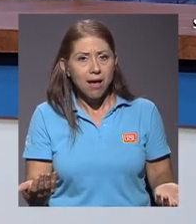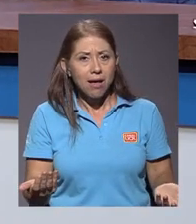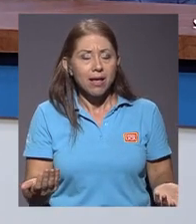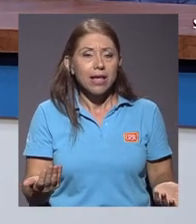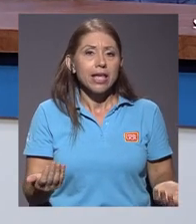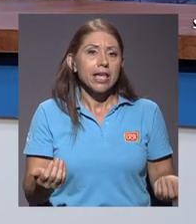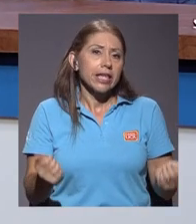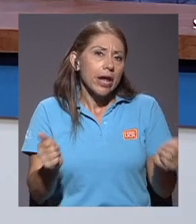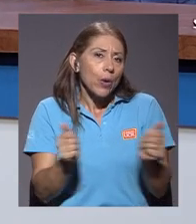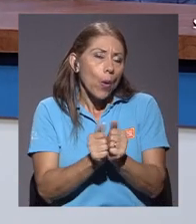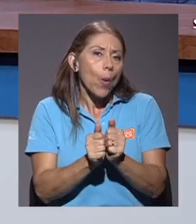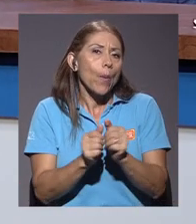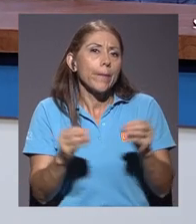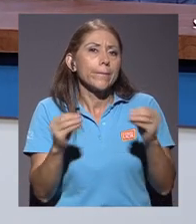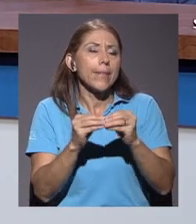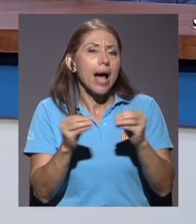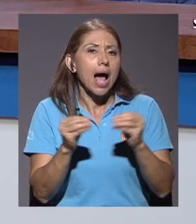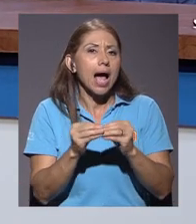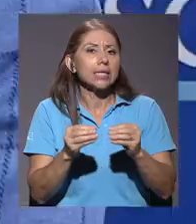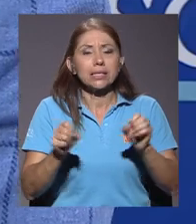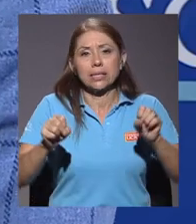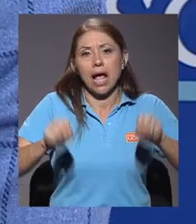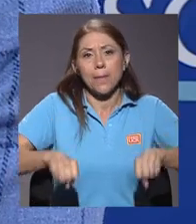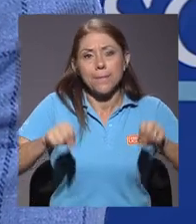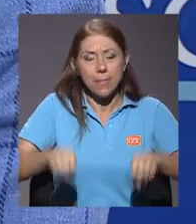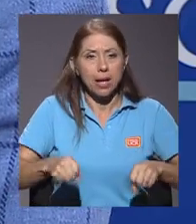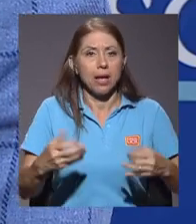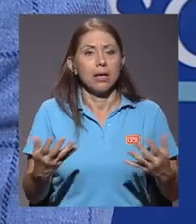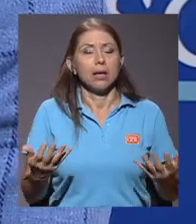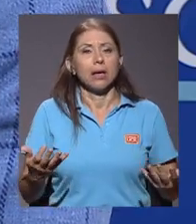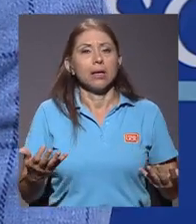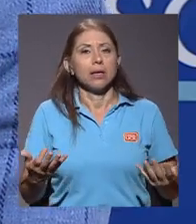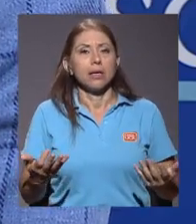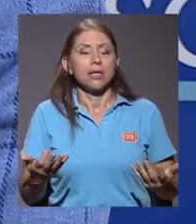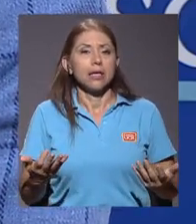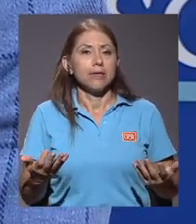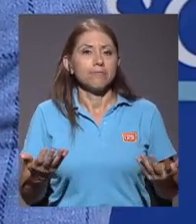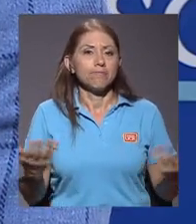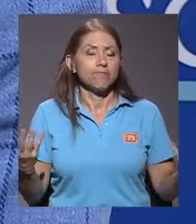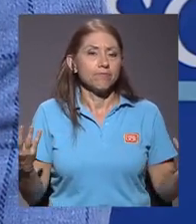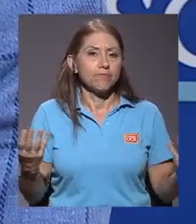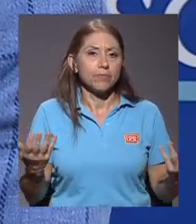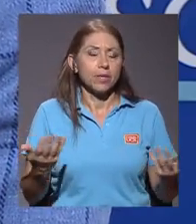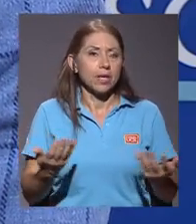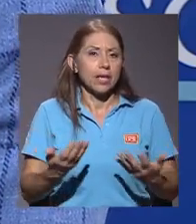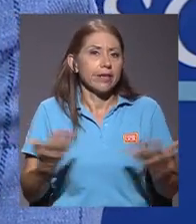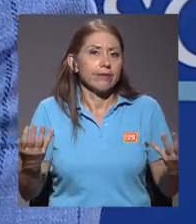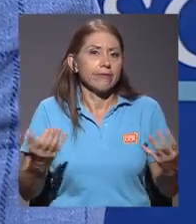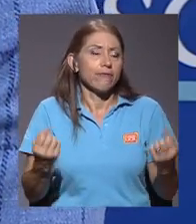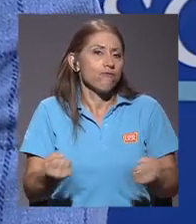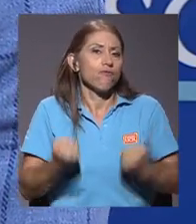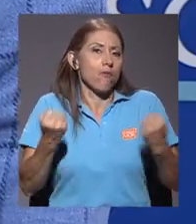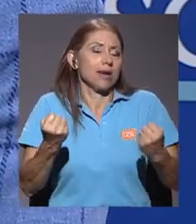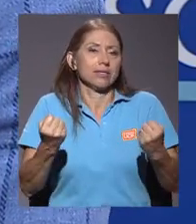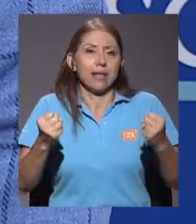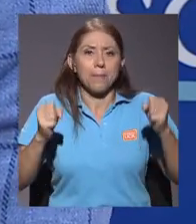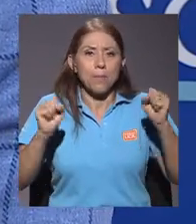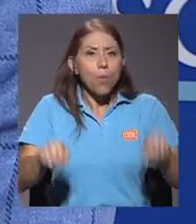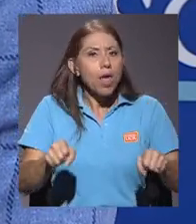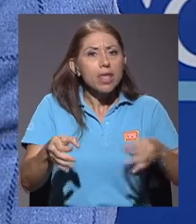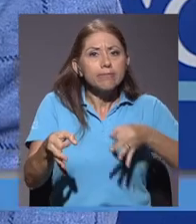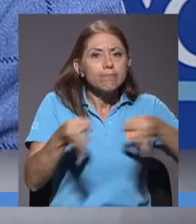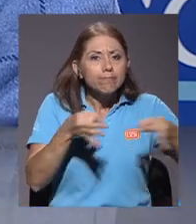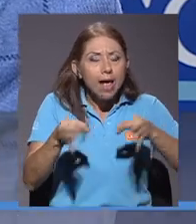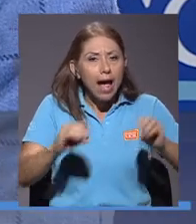¿verdad? Y que con mayor capacidad y fuerza